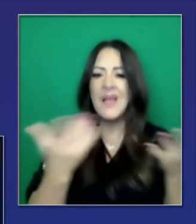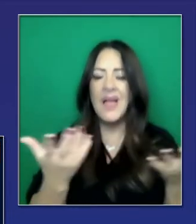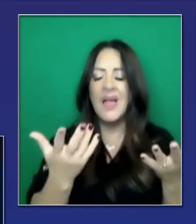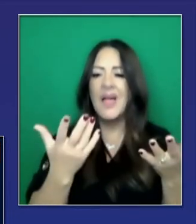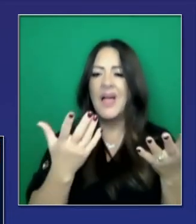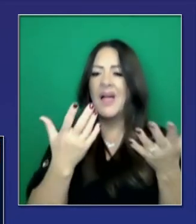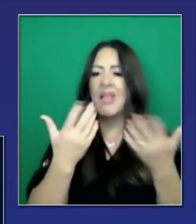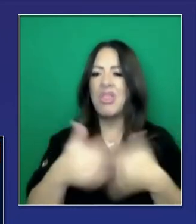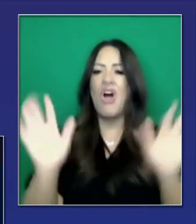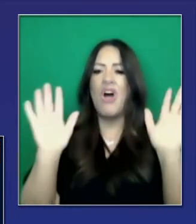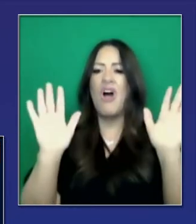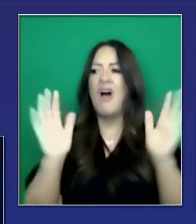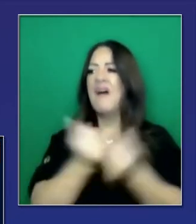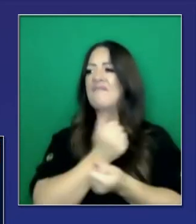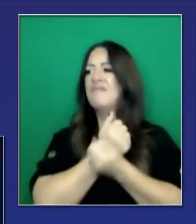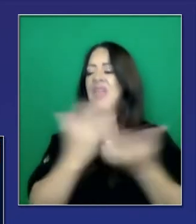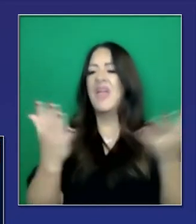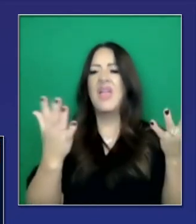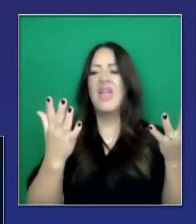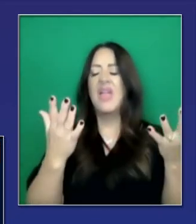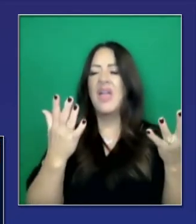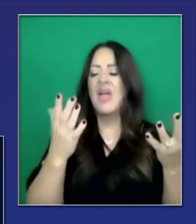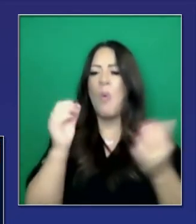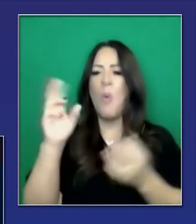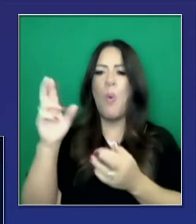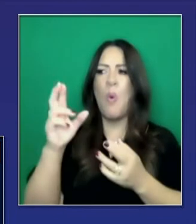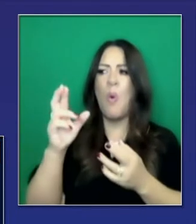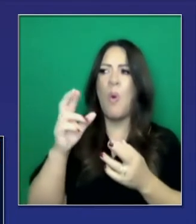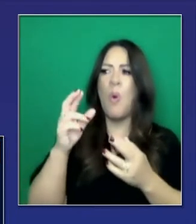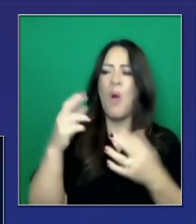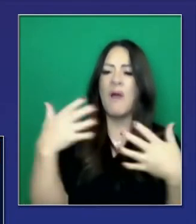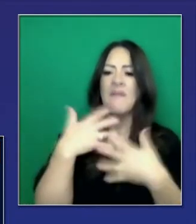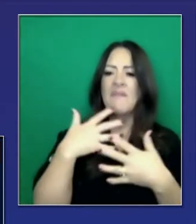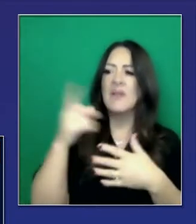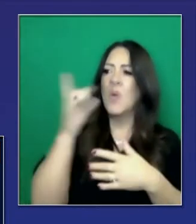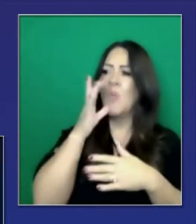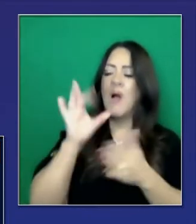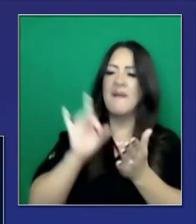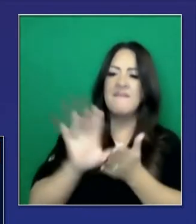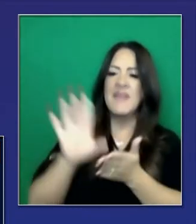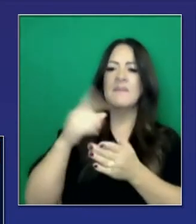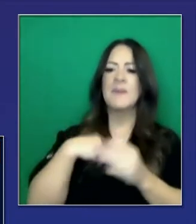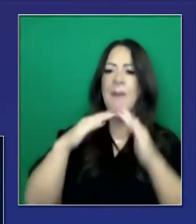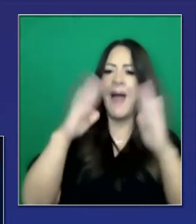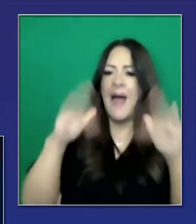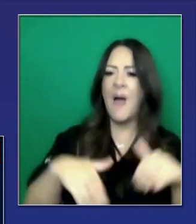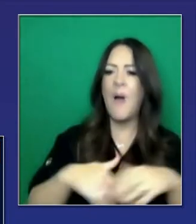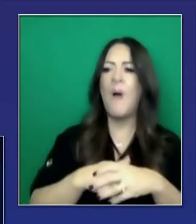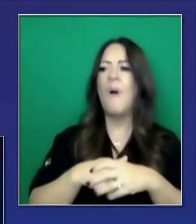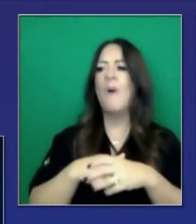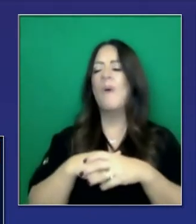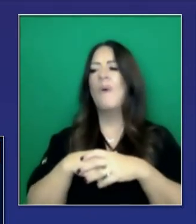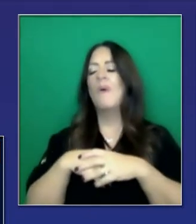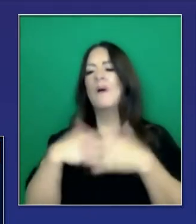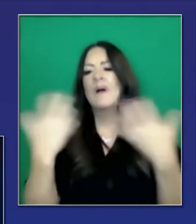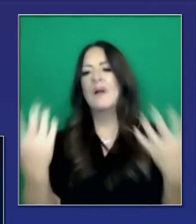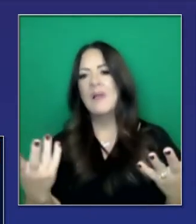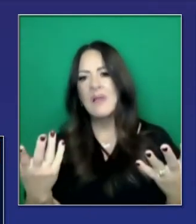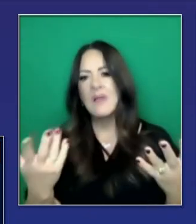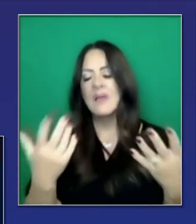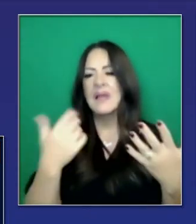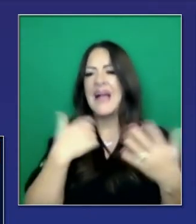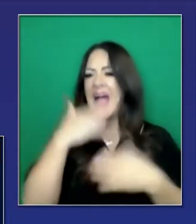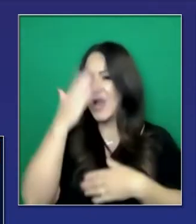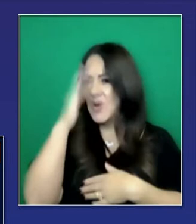incluso su vivienda, a pesar de los esfuerzos con el moratorio de desalojos y otros